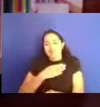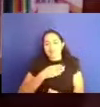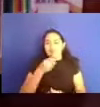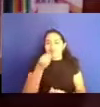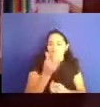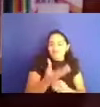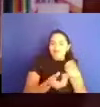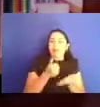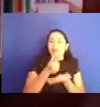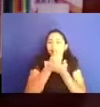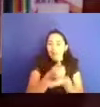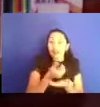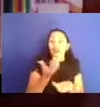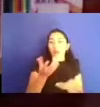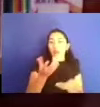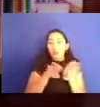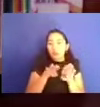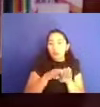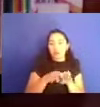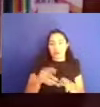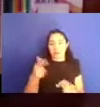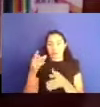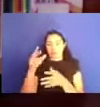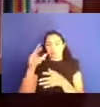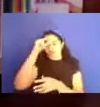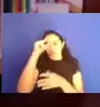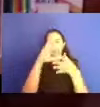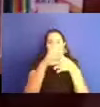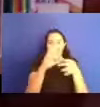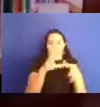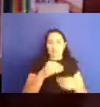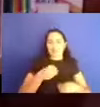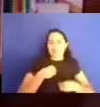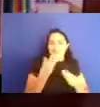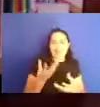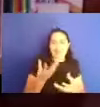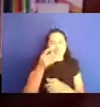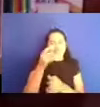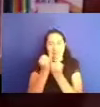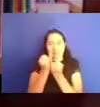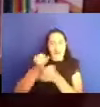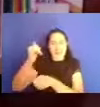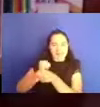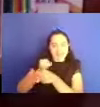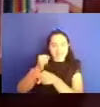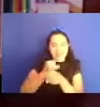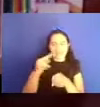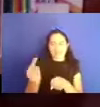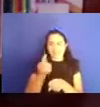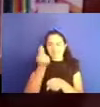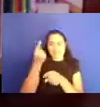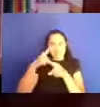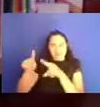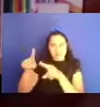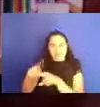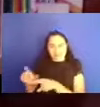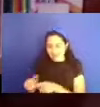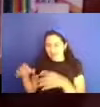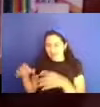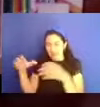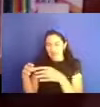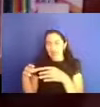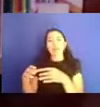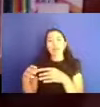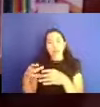por compartir, este, sus conocimientos, la, la investigación que se realiza en la propia universidad y que es, es,